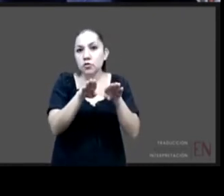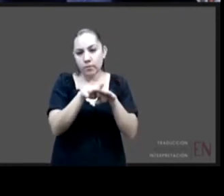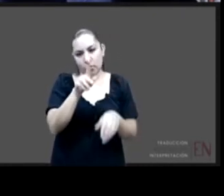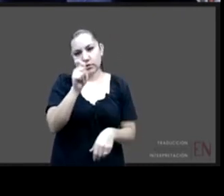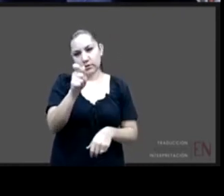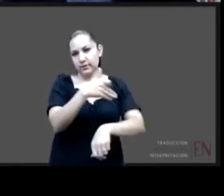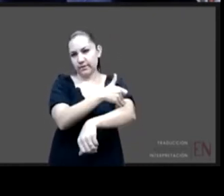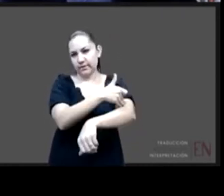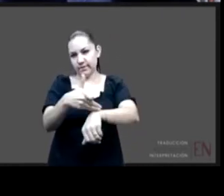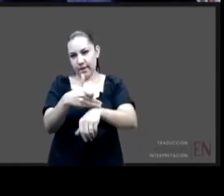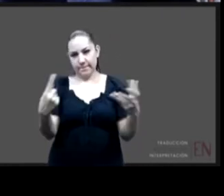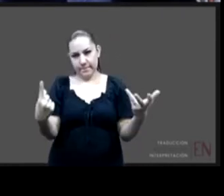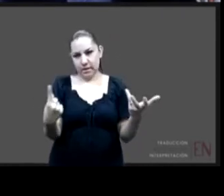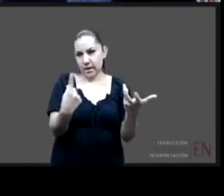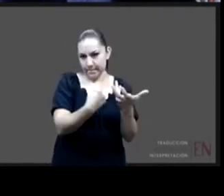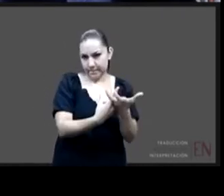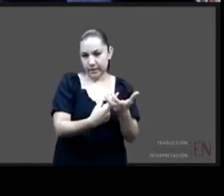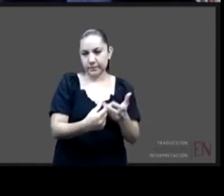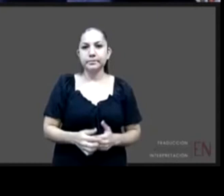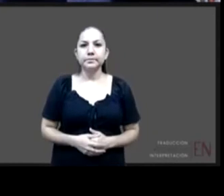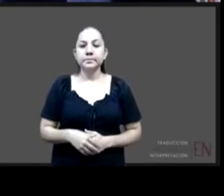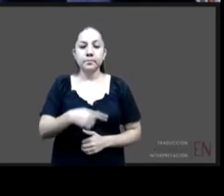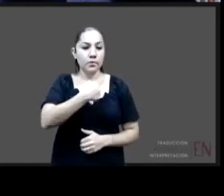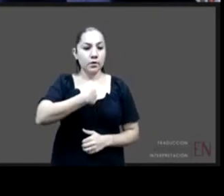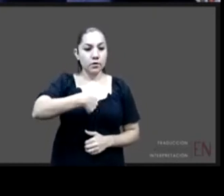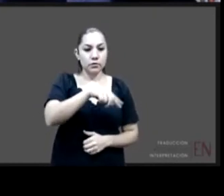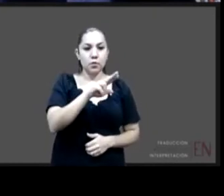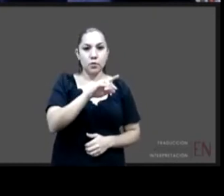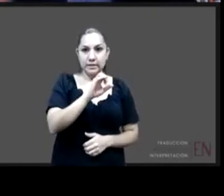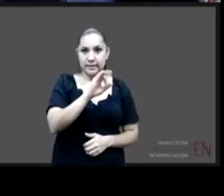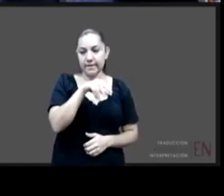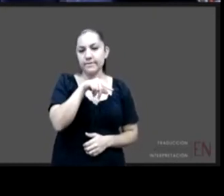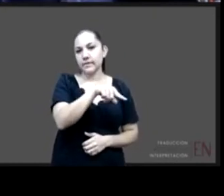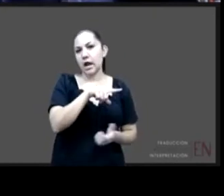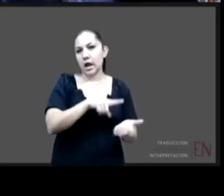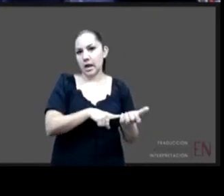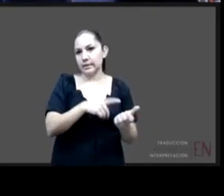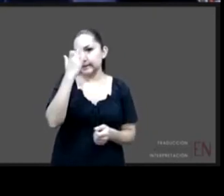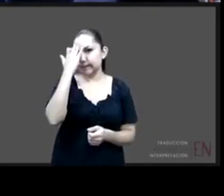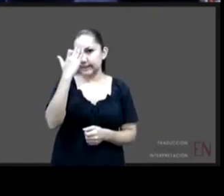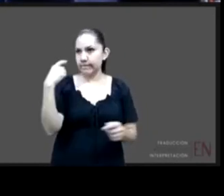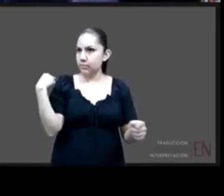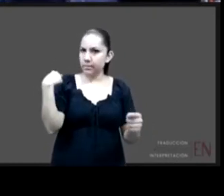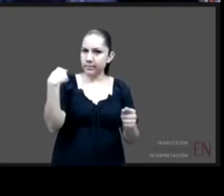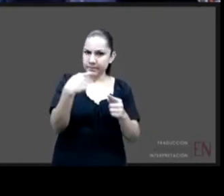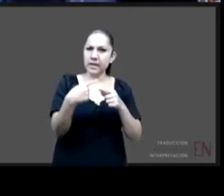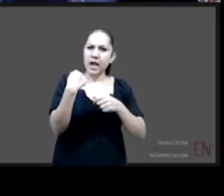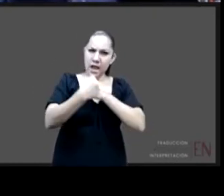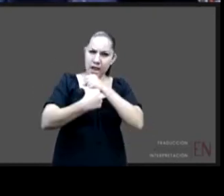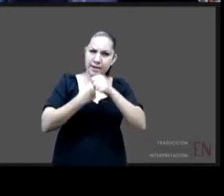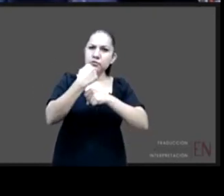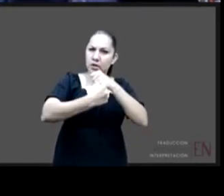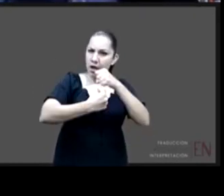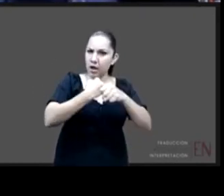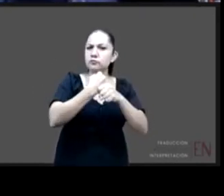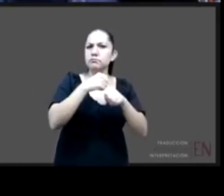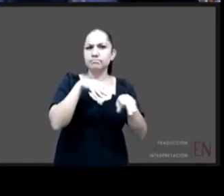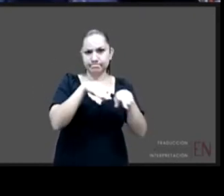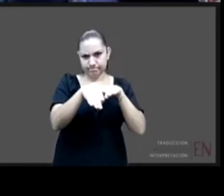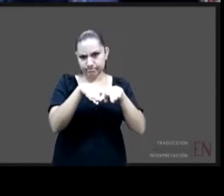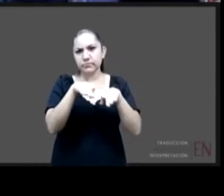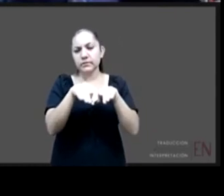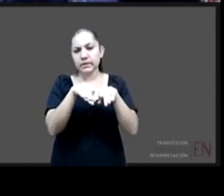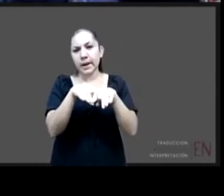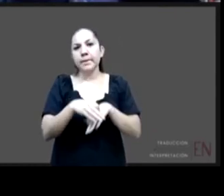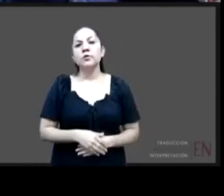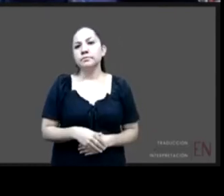venido trabajando como les decía ya en los últimos años de poder puntualizar sobre la necesidad que